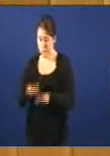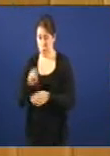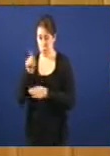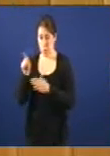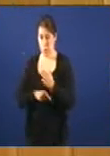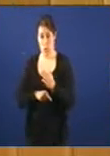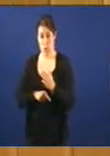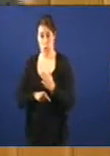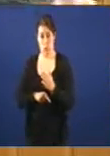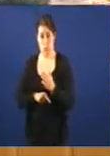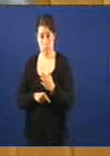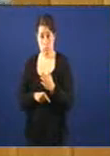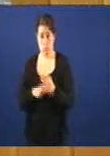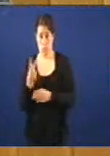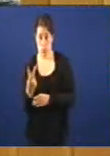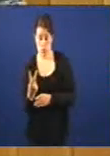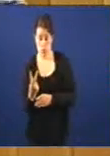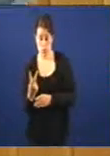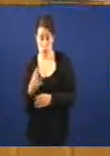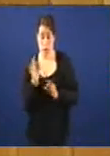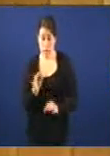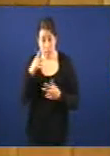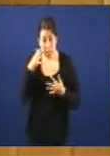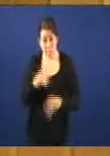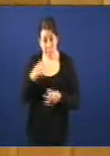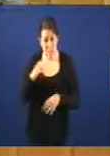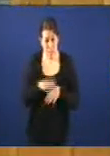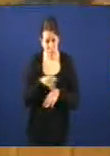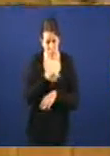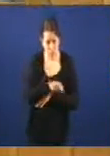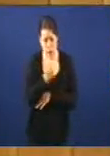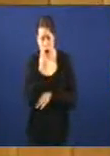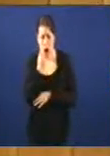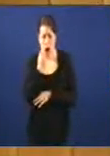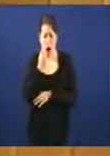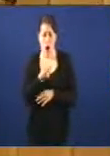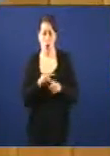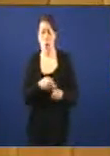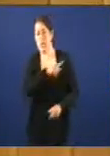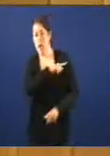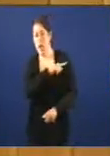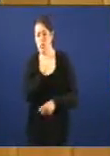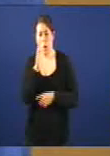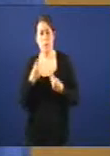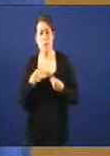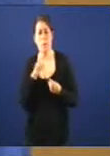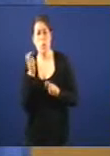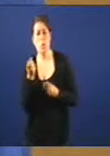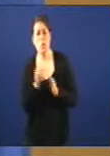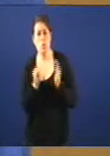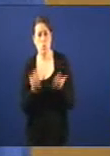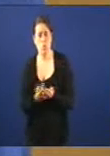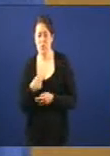legalmente establecida esa é a súa realidade para vostedes é unha hipérbole claro porque vostedes viven noutro mundo e eu sinto